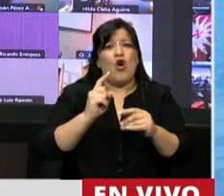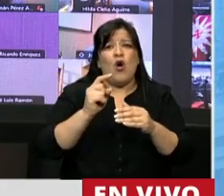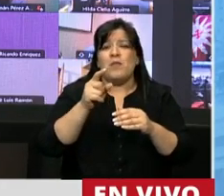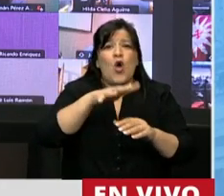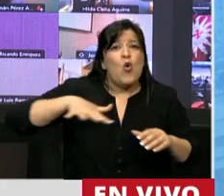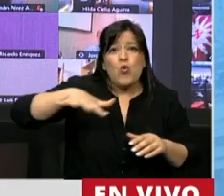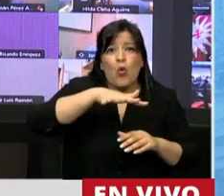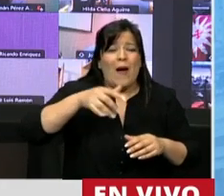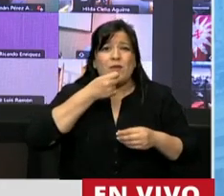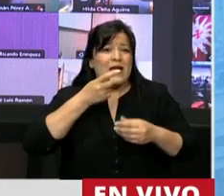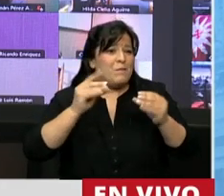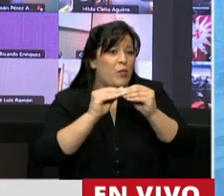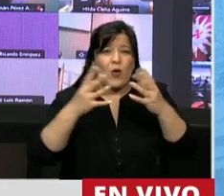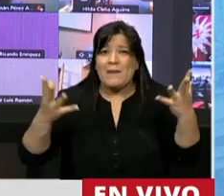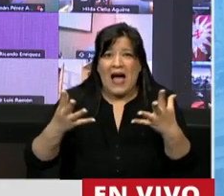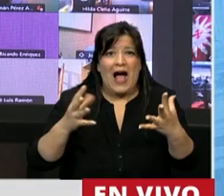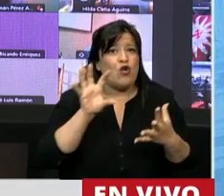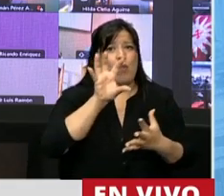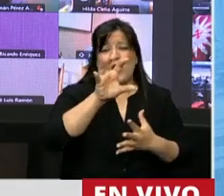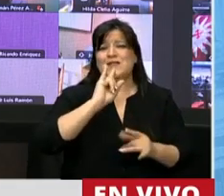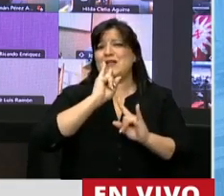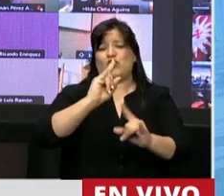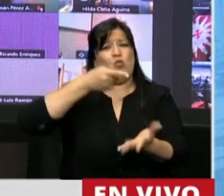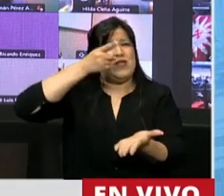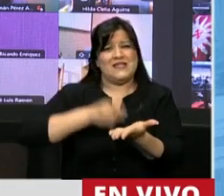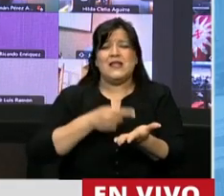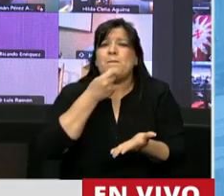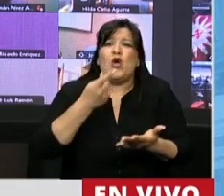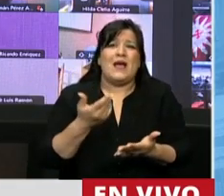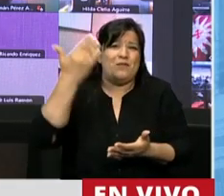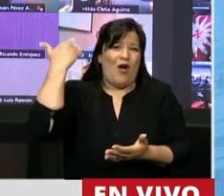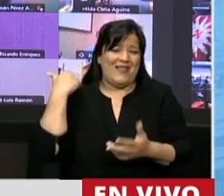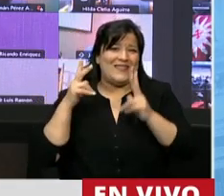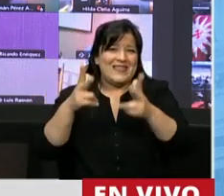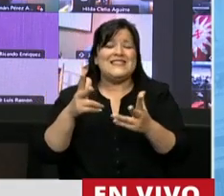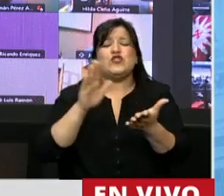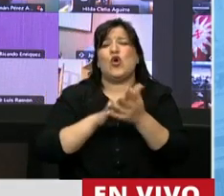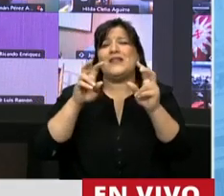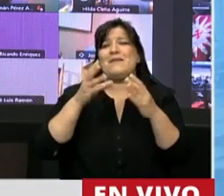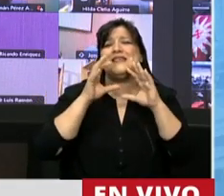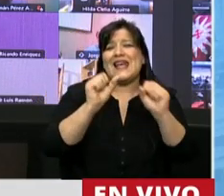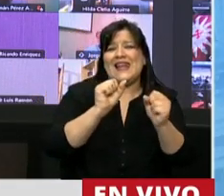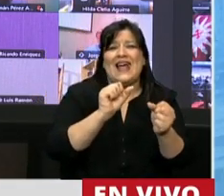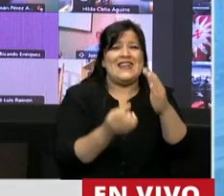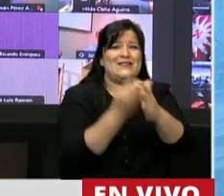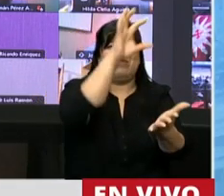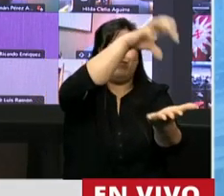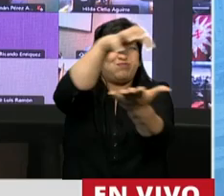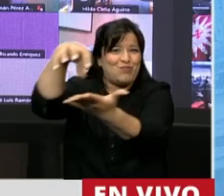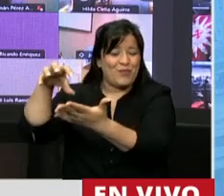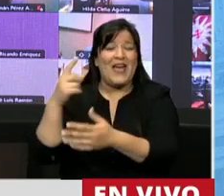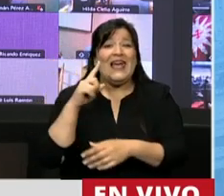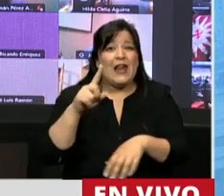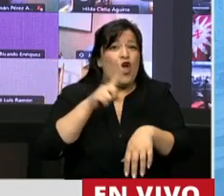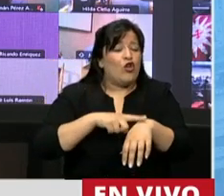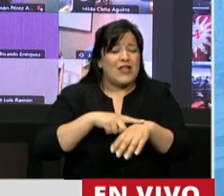eso gravita como se ponían los ejemplos recién con determinadas secretarías creo que tenemos que darle un